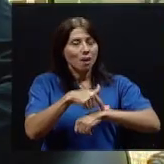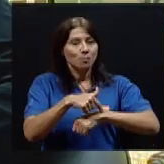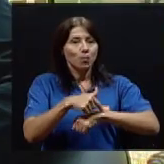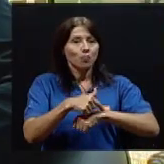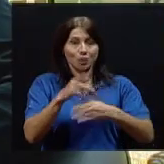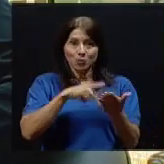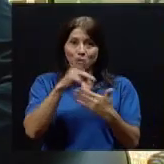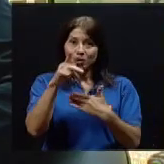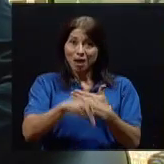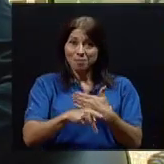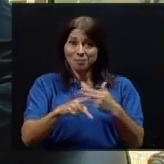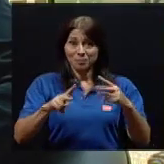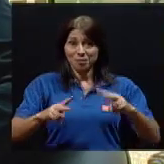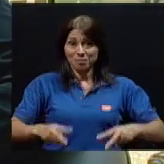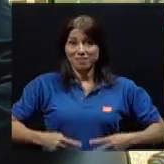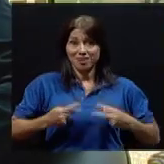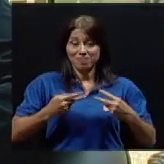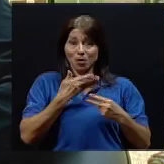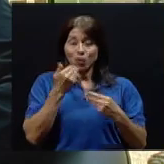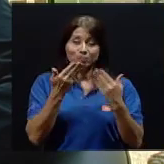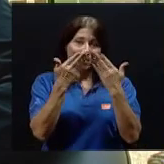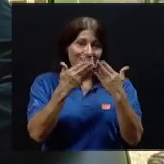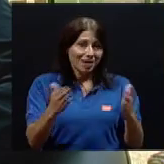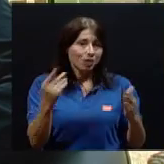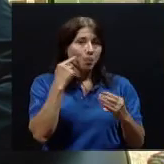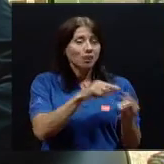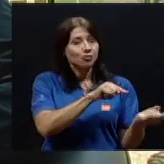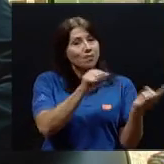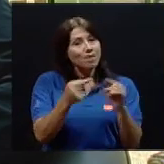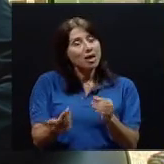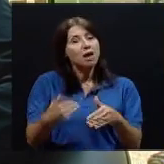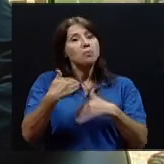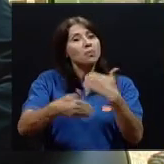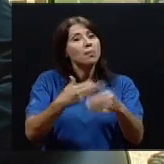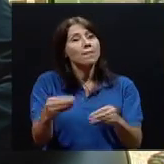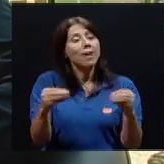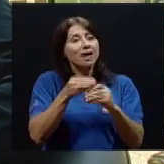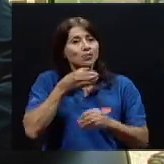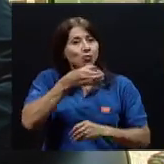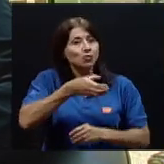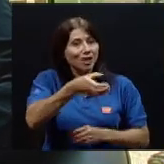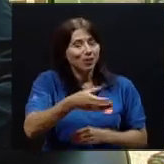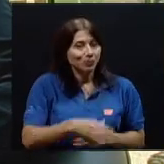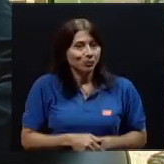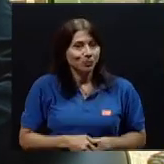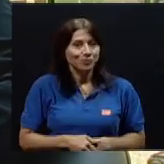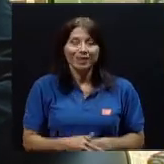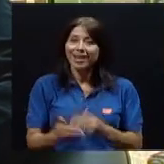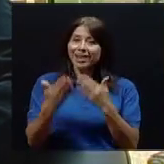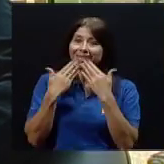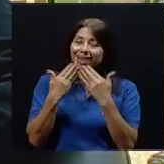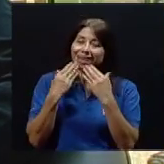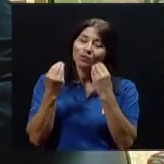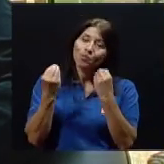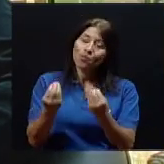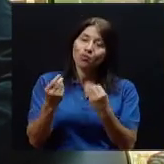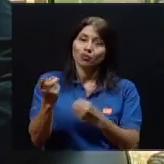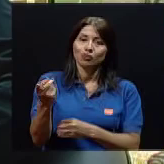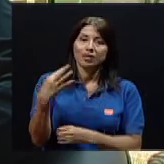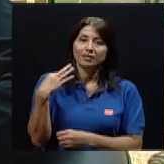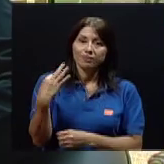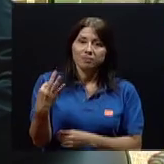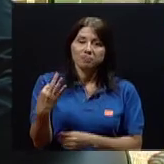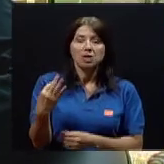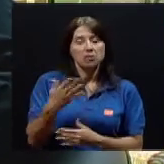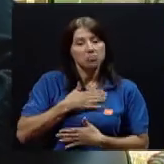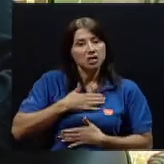de nuestro programa, Vivir Mejor, están abiertas, para que nos pueda acompañar próximamente, y con más consejos, doctor. Les agradezco muchísimo, más bien la invitación,